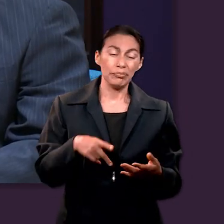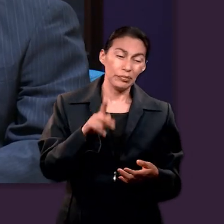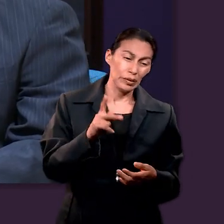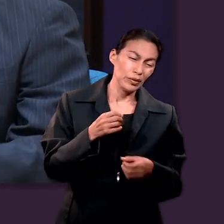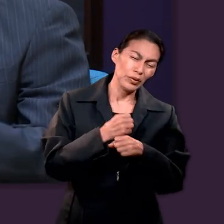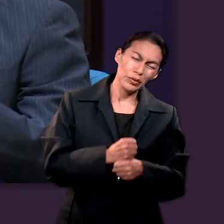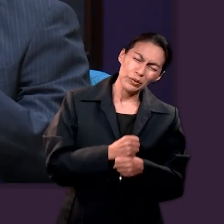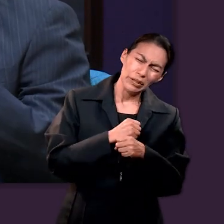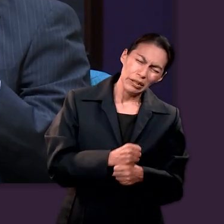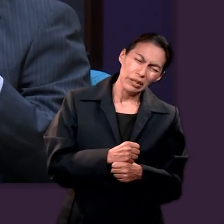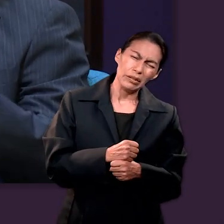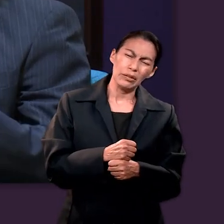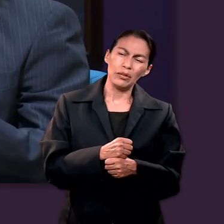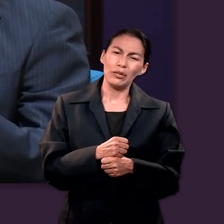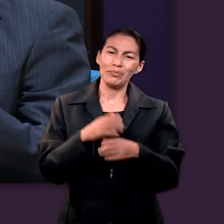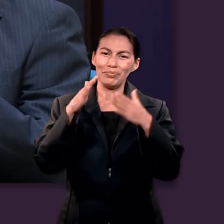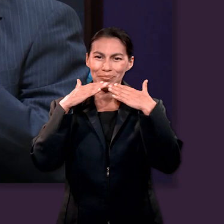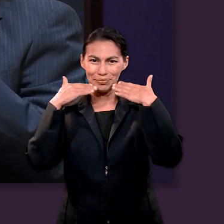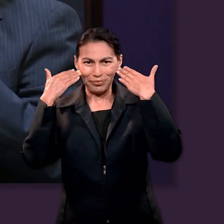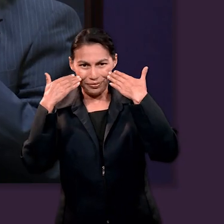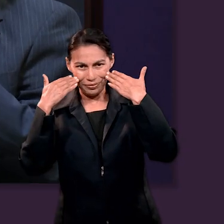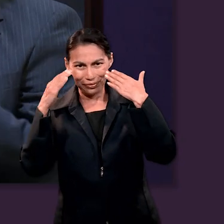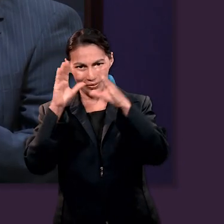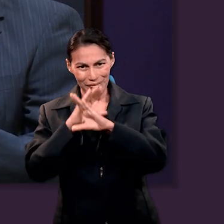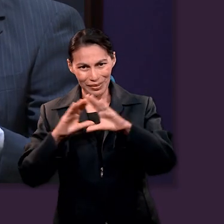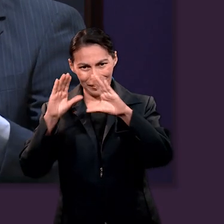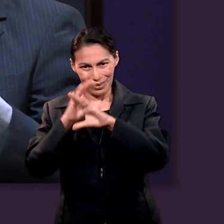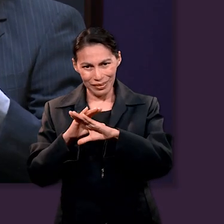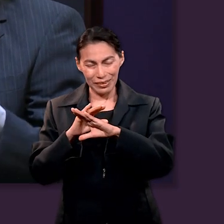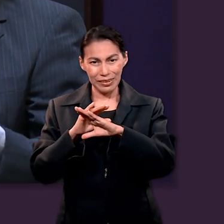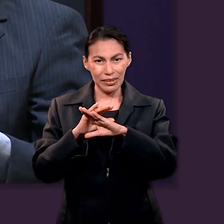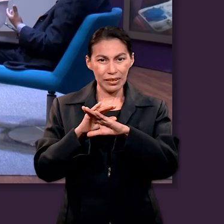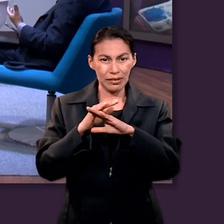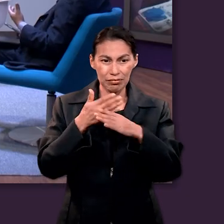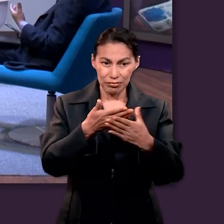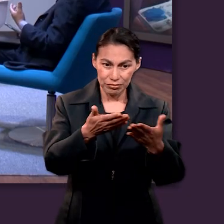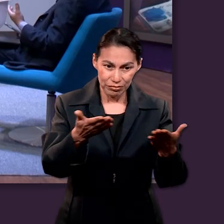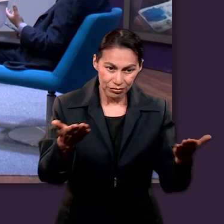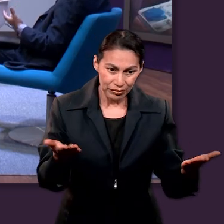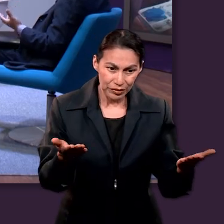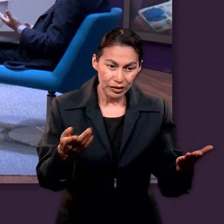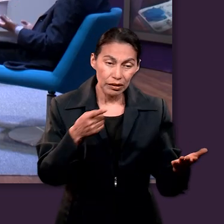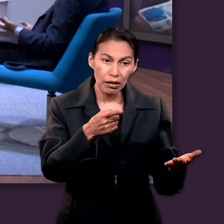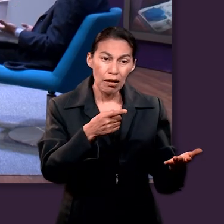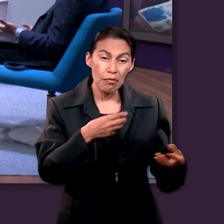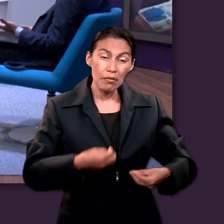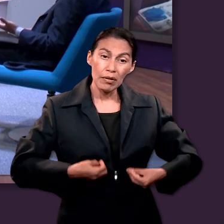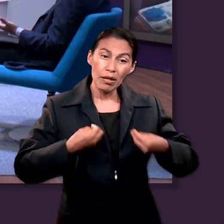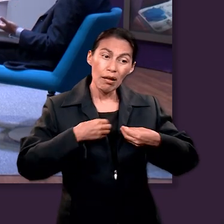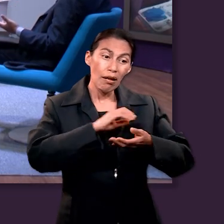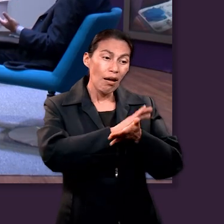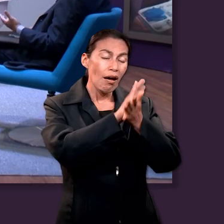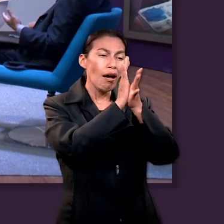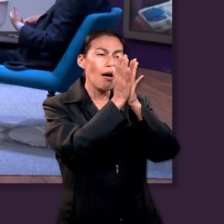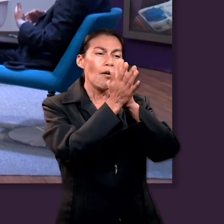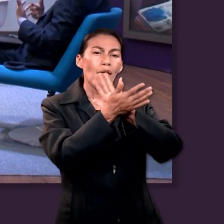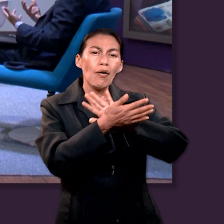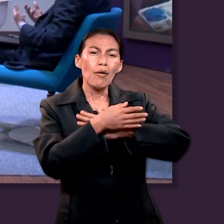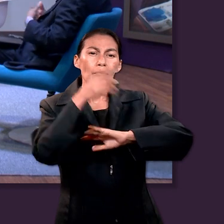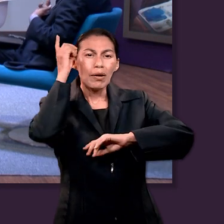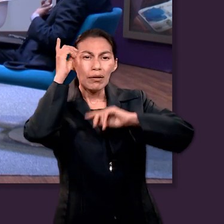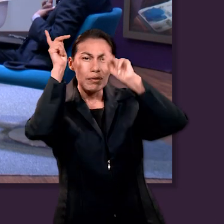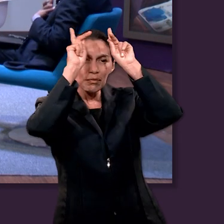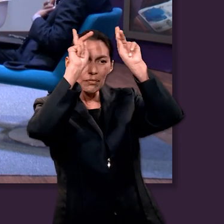enferma y si, estás sufriendo pero le llevas una sonrisa, le cantas y han habido experiencias, ¿no? Que se